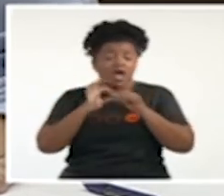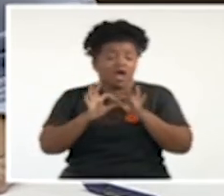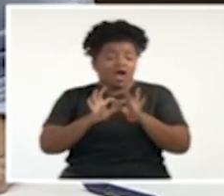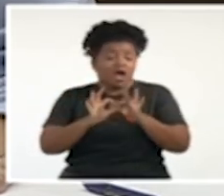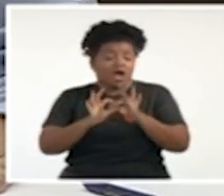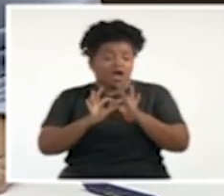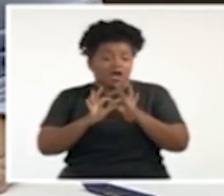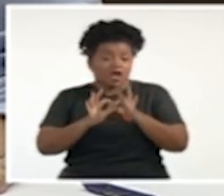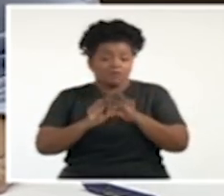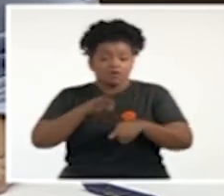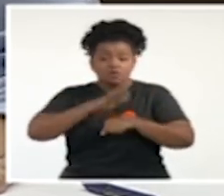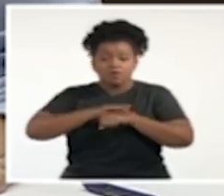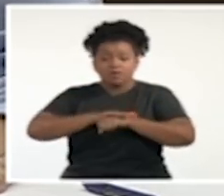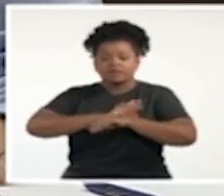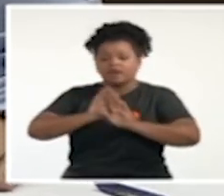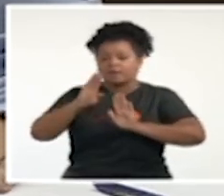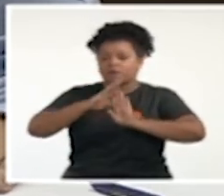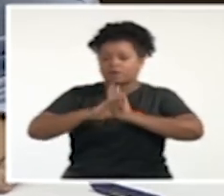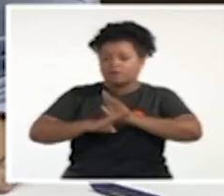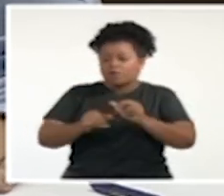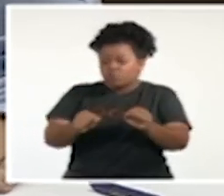porque estas medidas se han recrudecido en la última etapa.